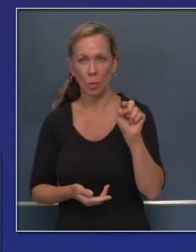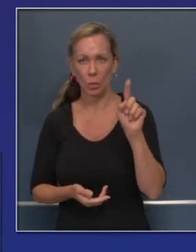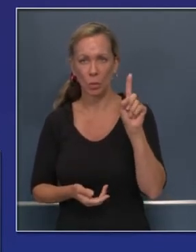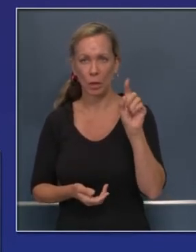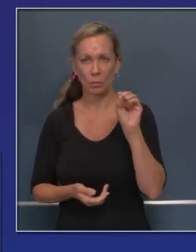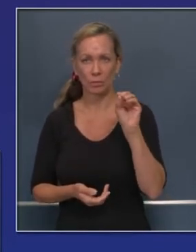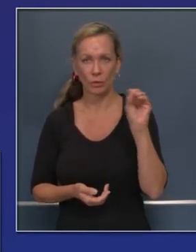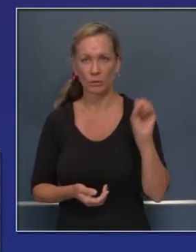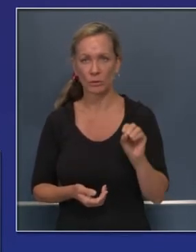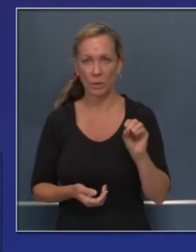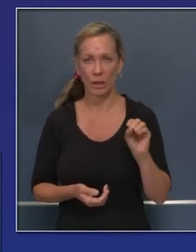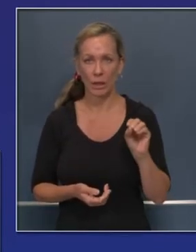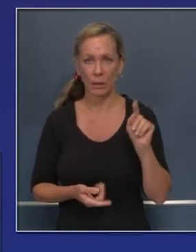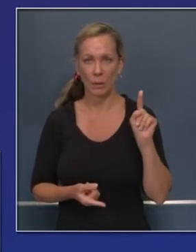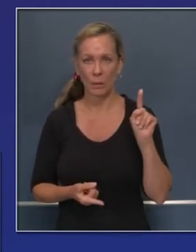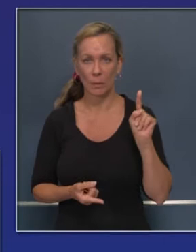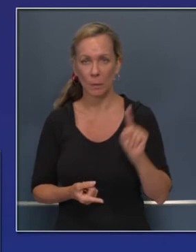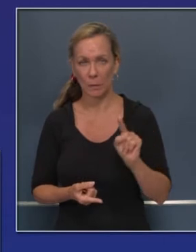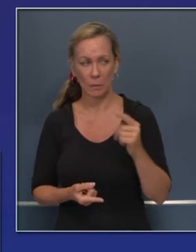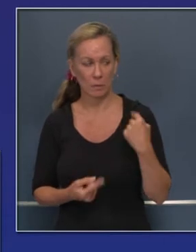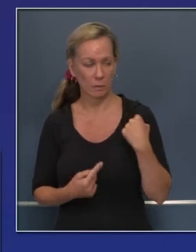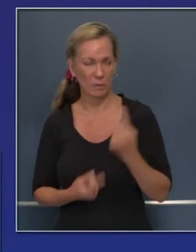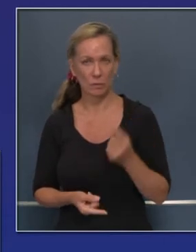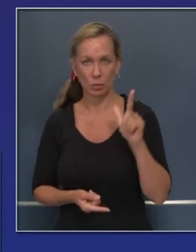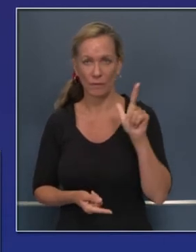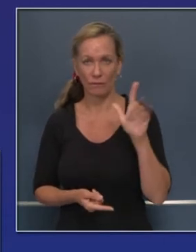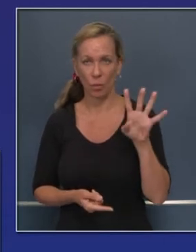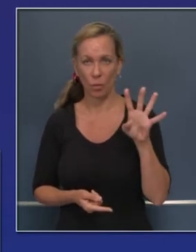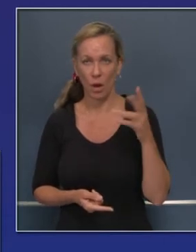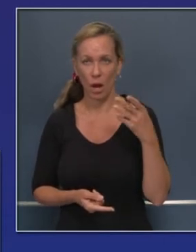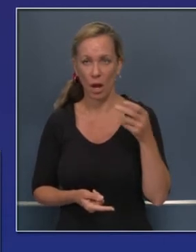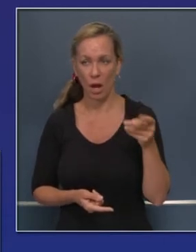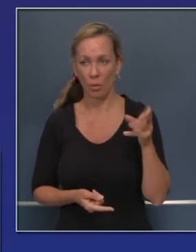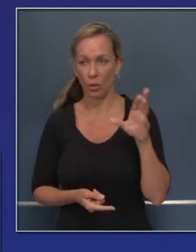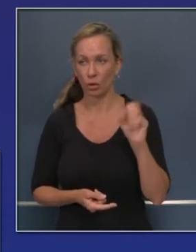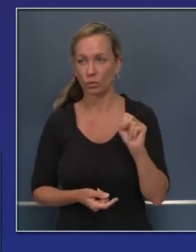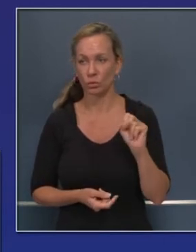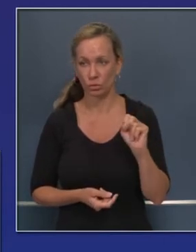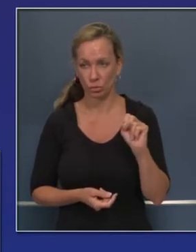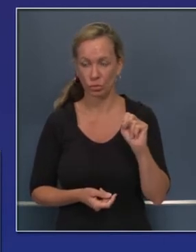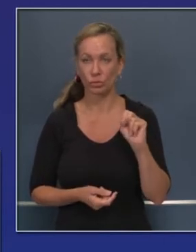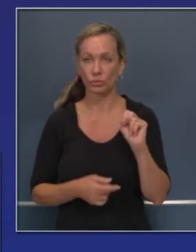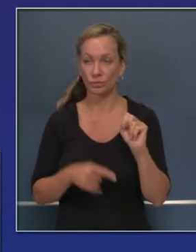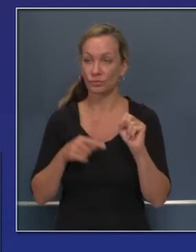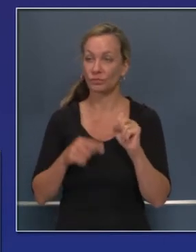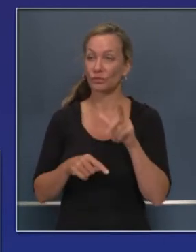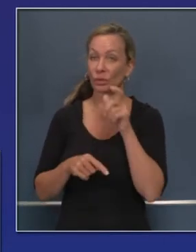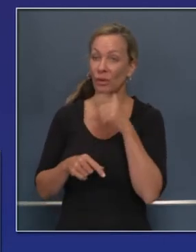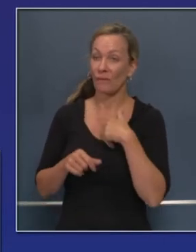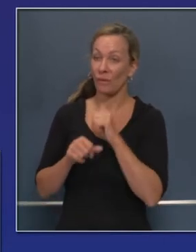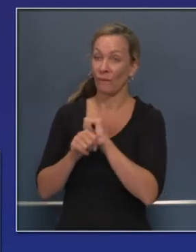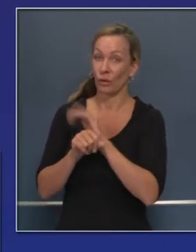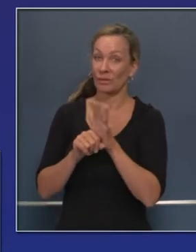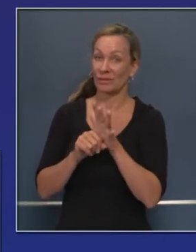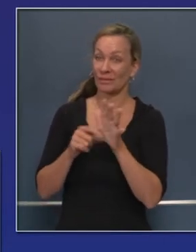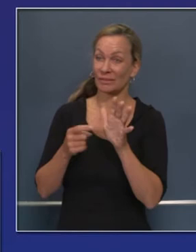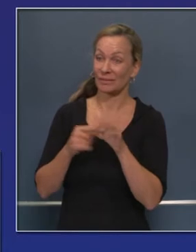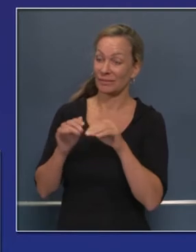las últimas 24 horas. Las hospitalizaciones ahora que son de casos positivos de COVID